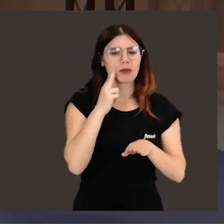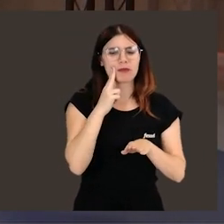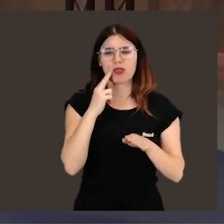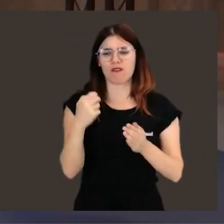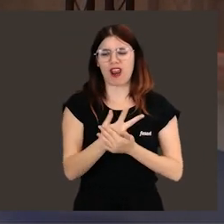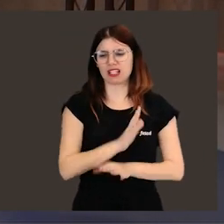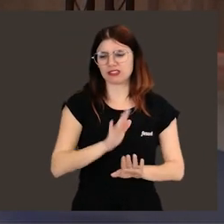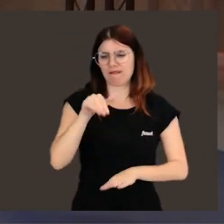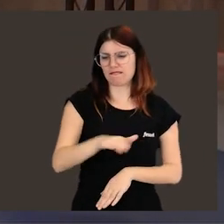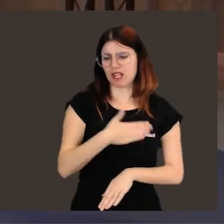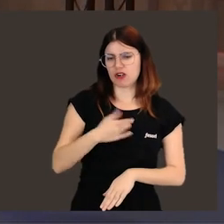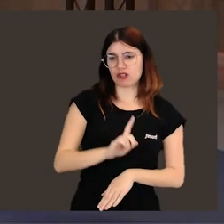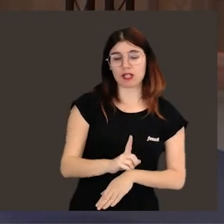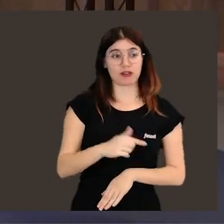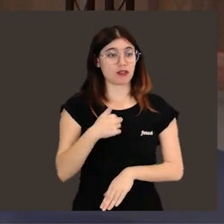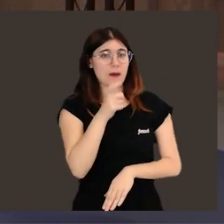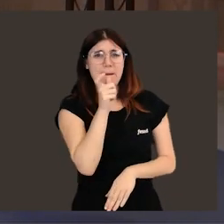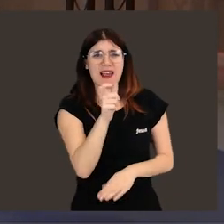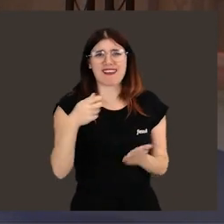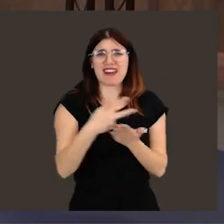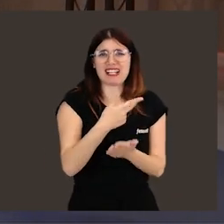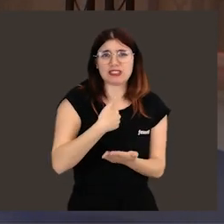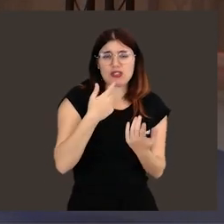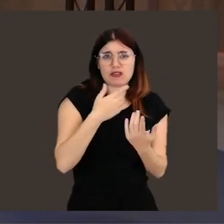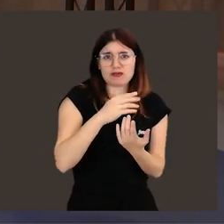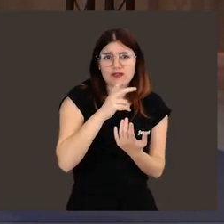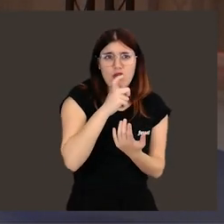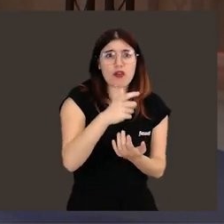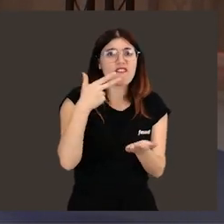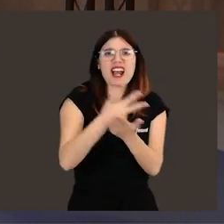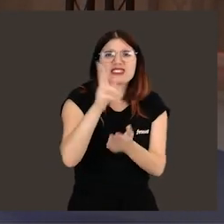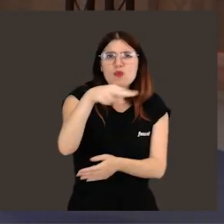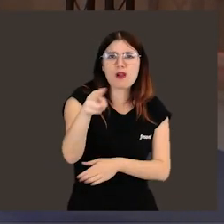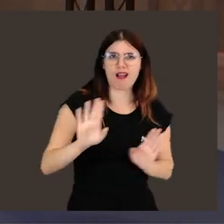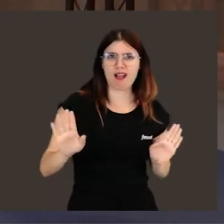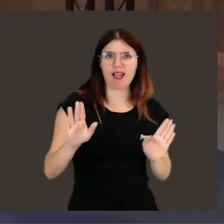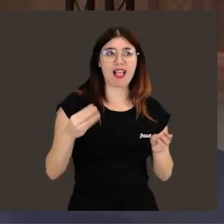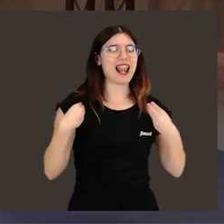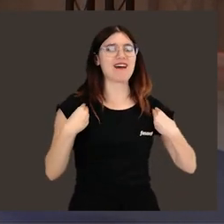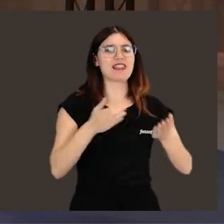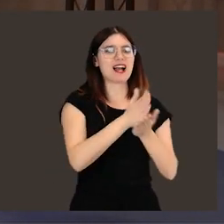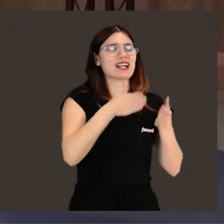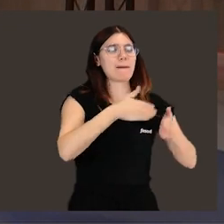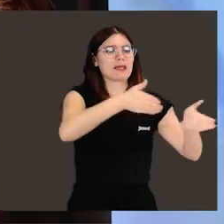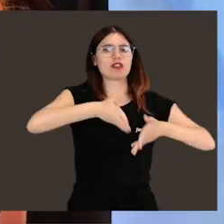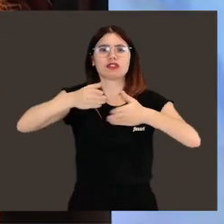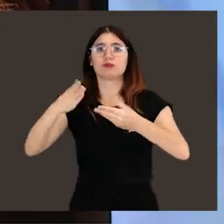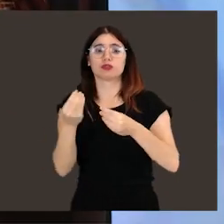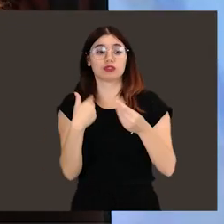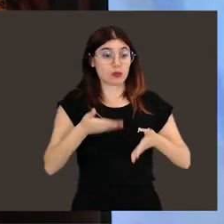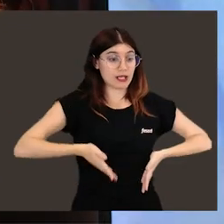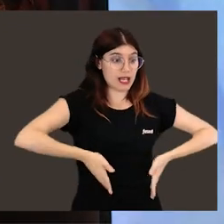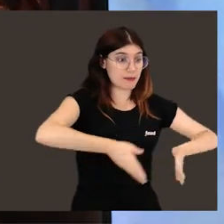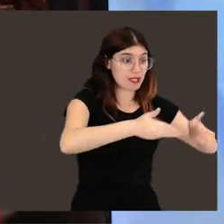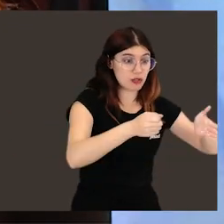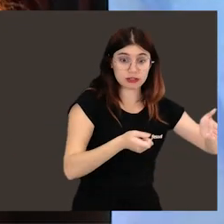el paso por miedo a fracasar. Y además es una palabra que yo detesto porque no se fracasa, que en la vida hay muchos caminos.